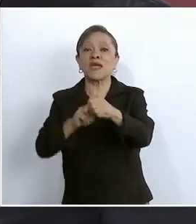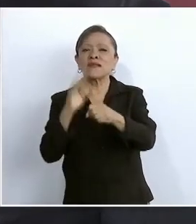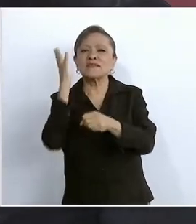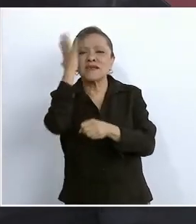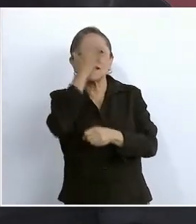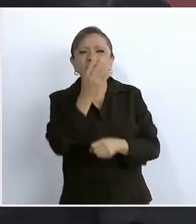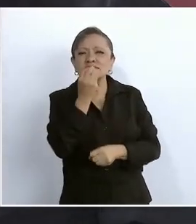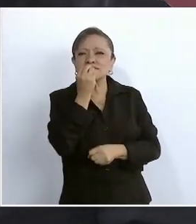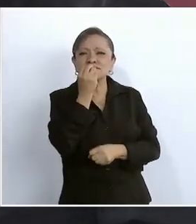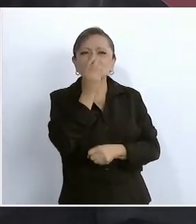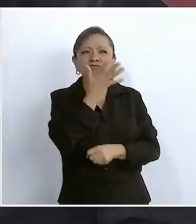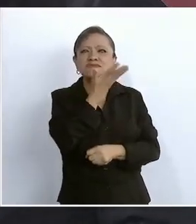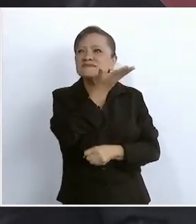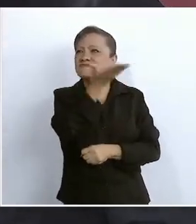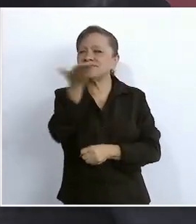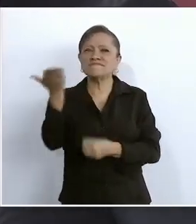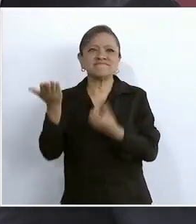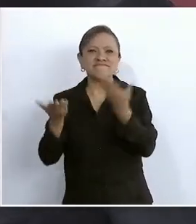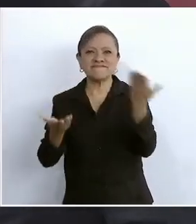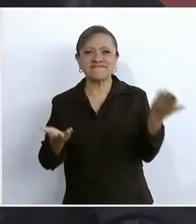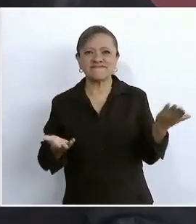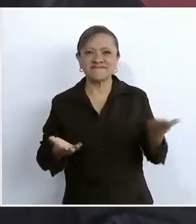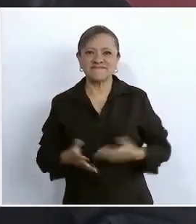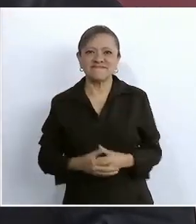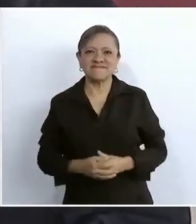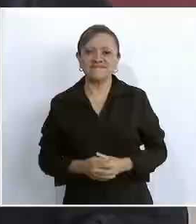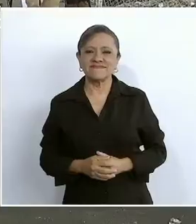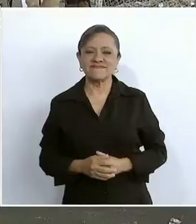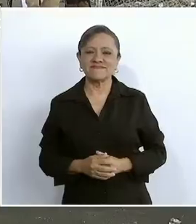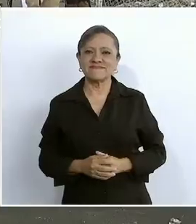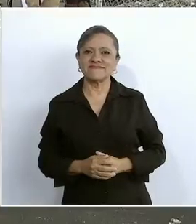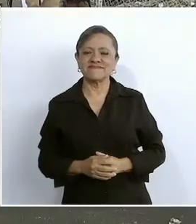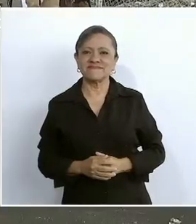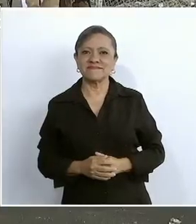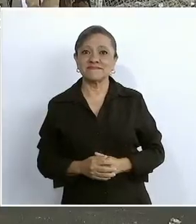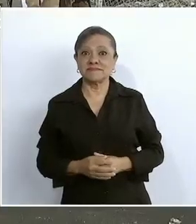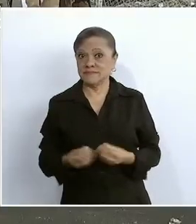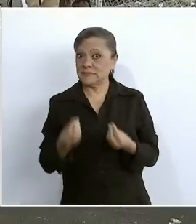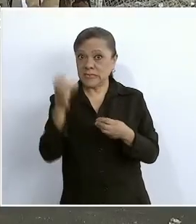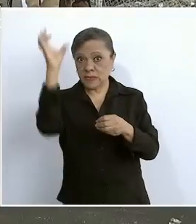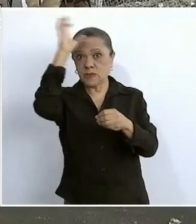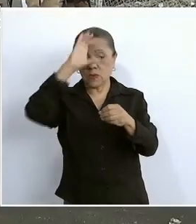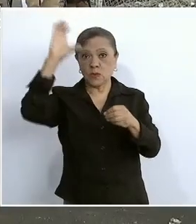de cultura,